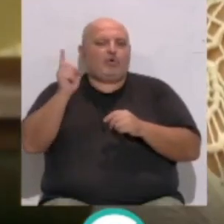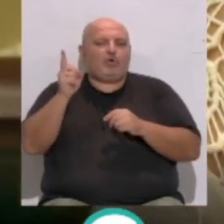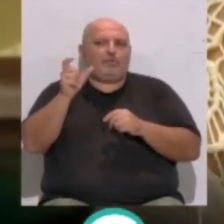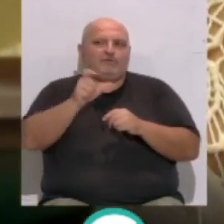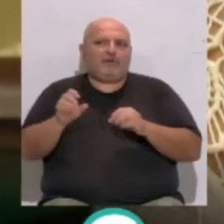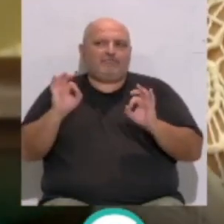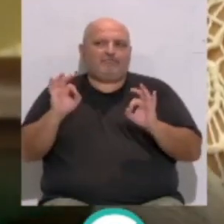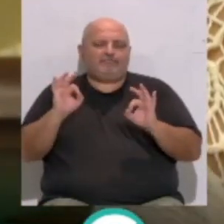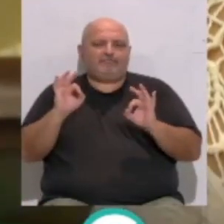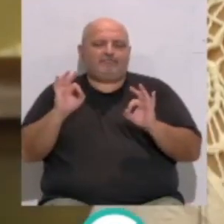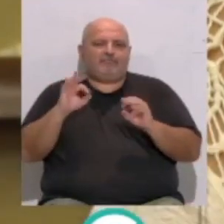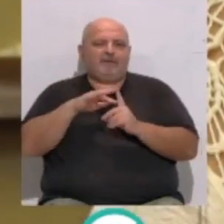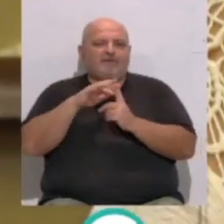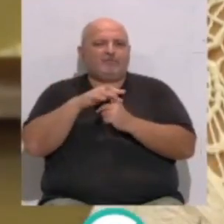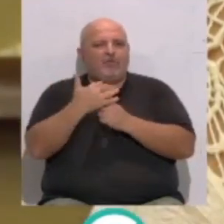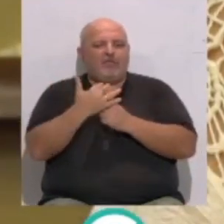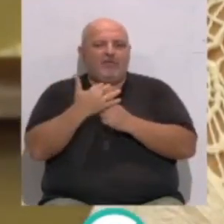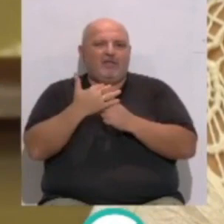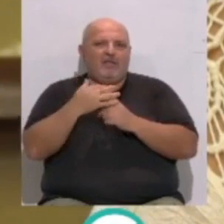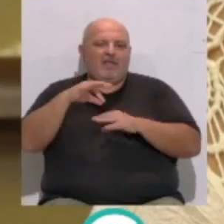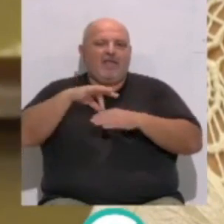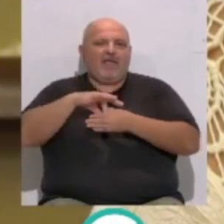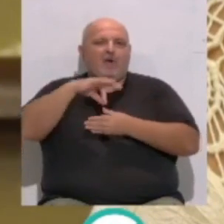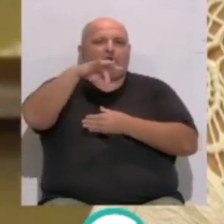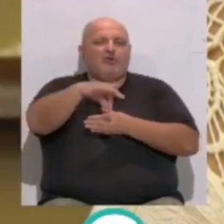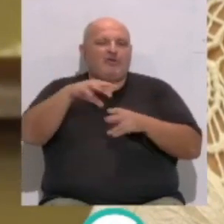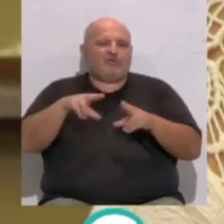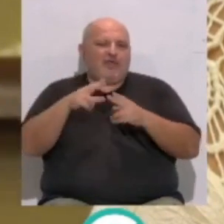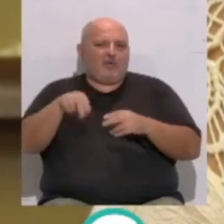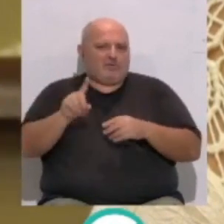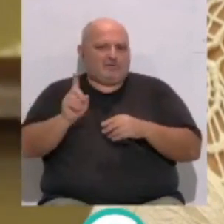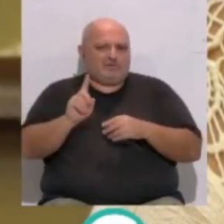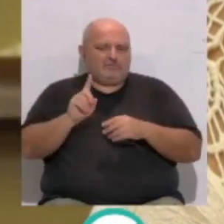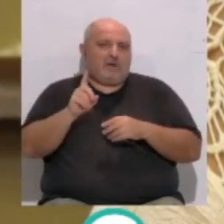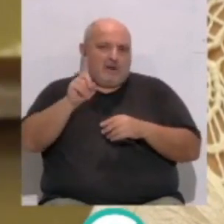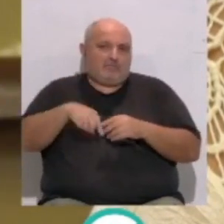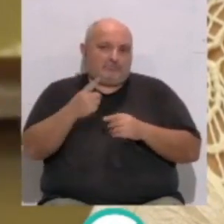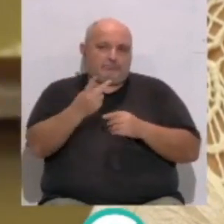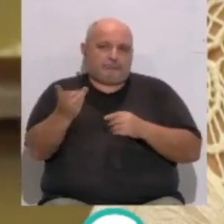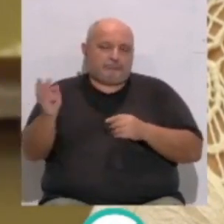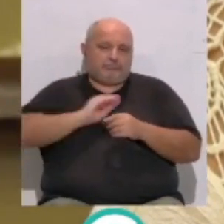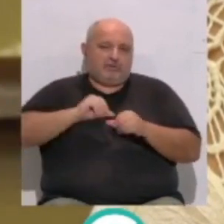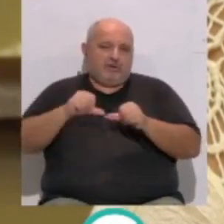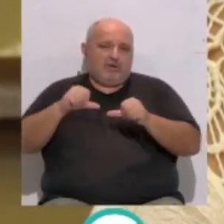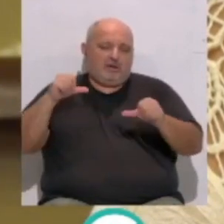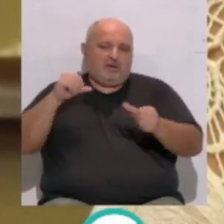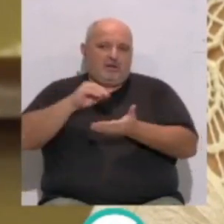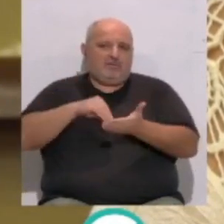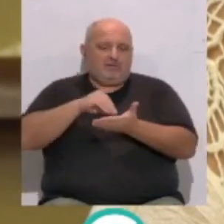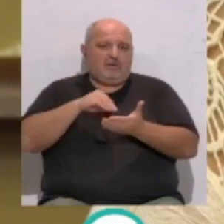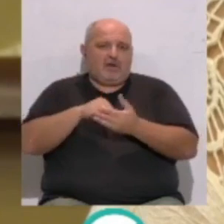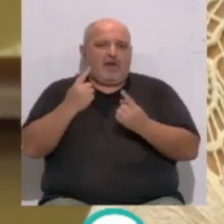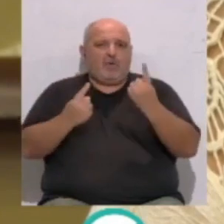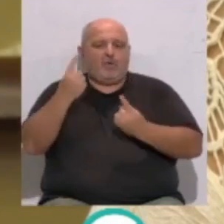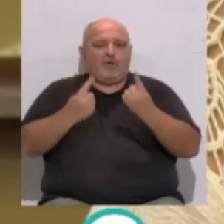en situación de exclusión o en riesgo de exclusión social, porque eso ya lo veníamos haciendo con